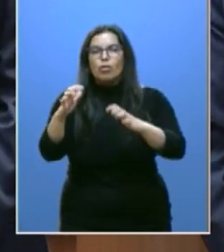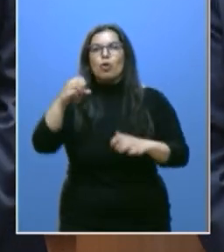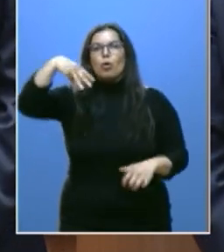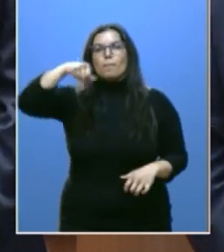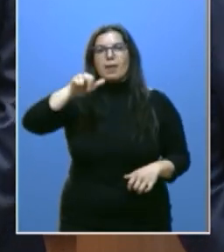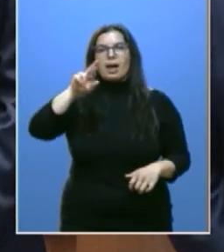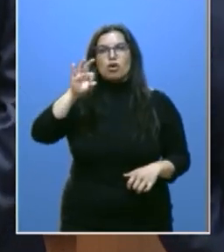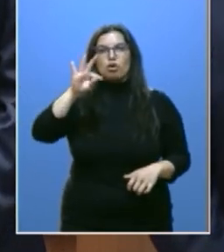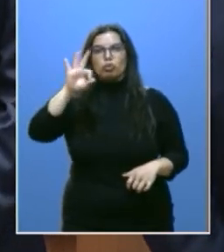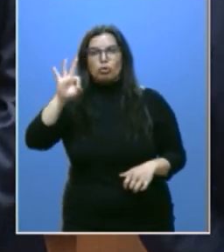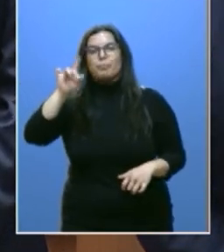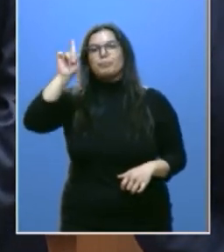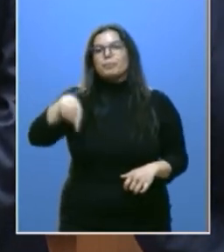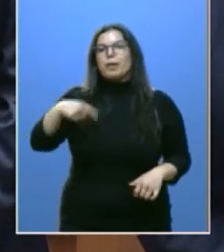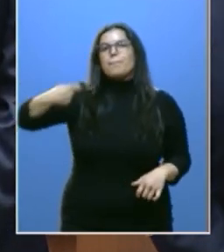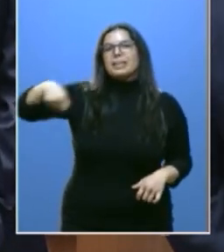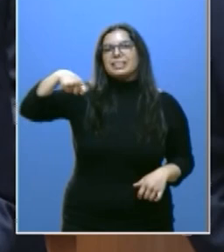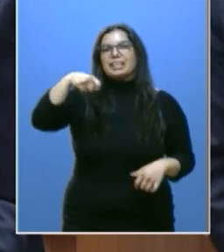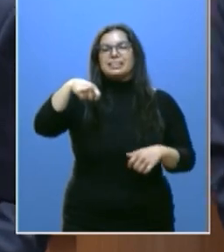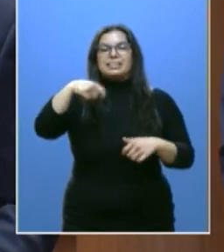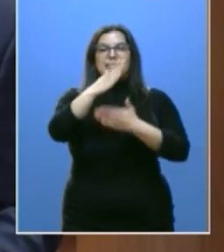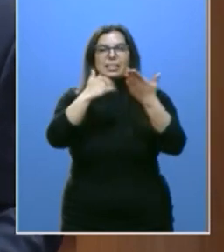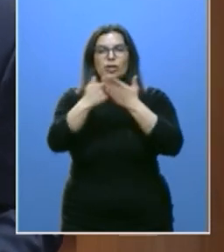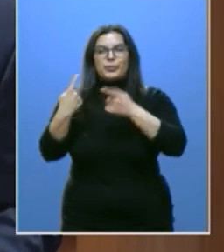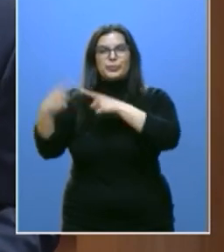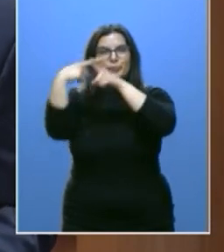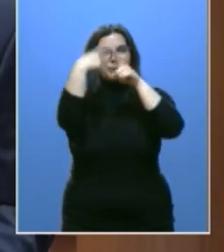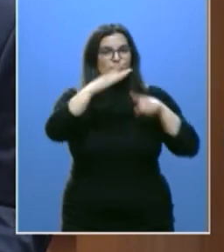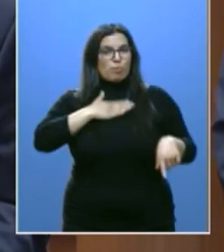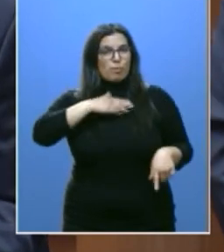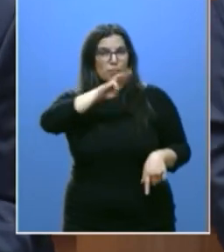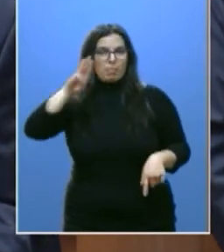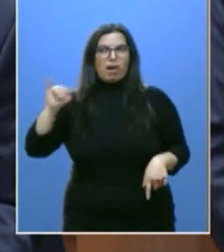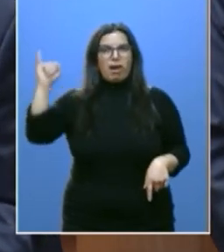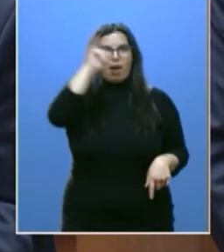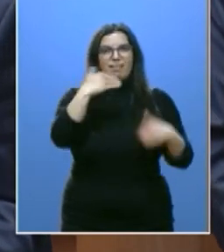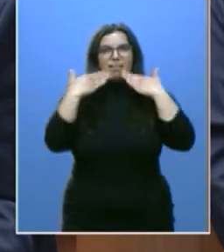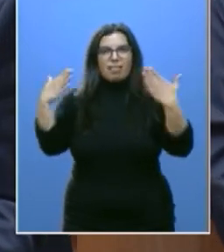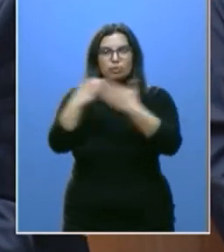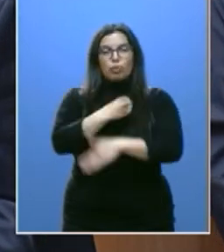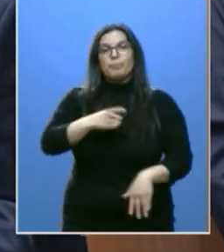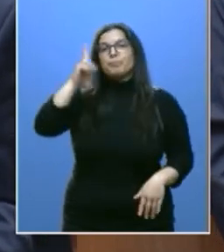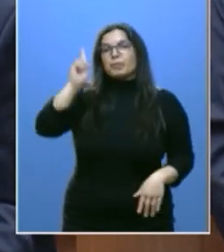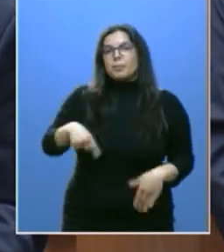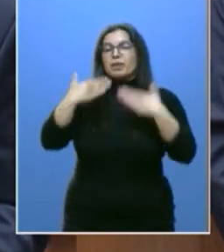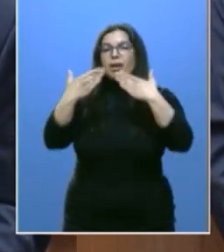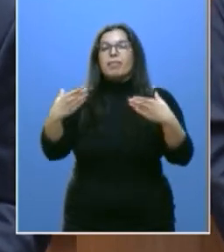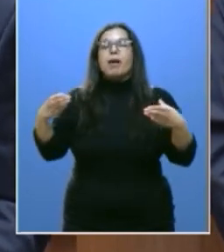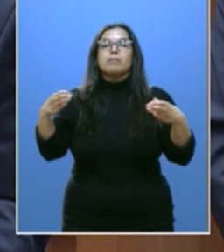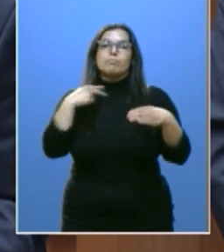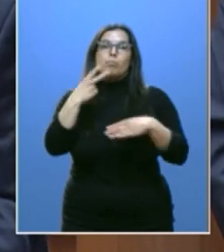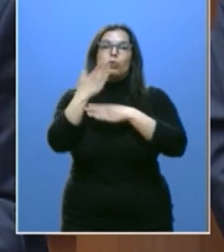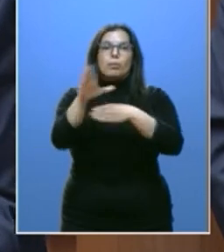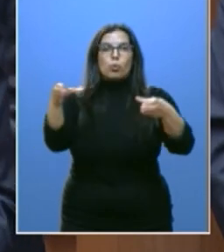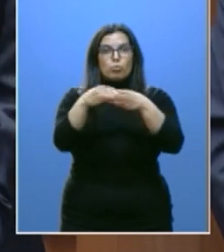Maroto, y distintos presidentes regionales del Partido Popular. Gracias también al portavoz del Grupo Parlamentario